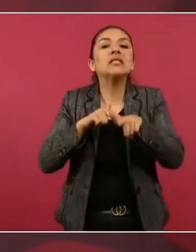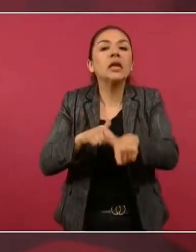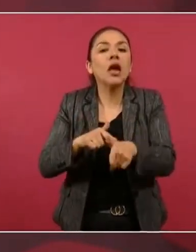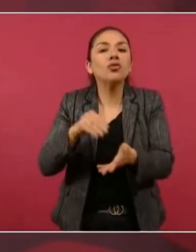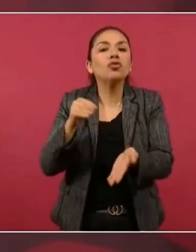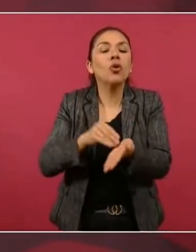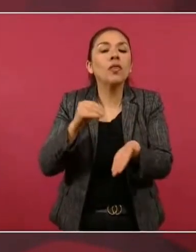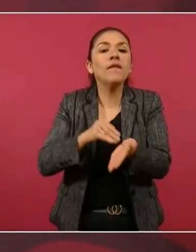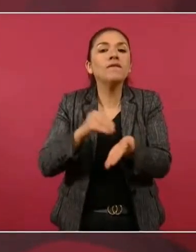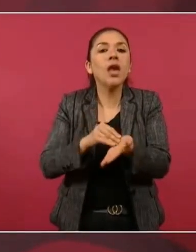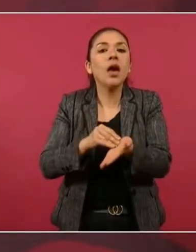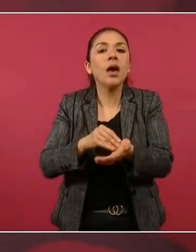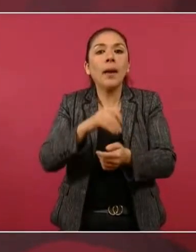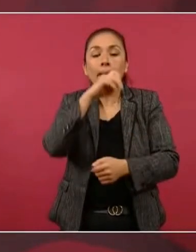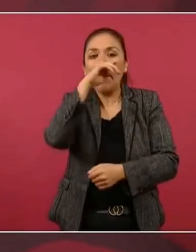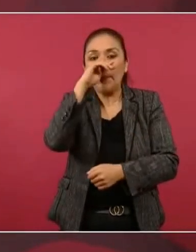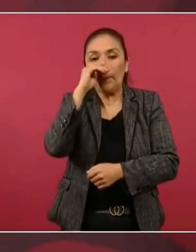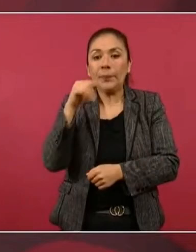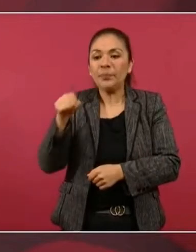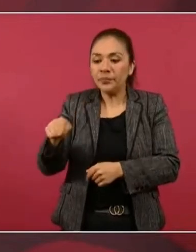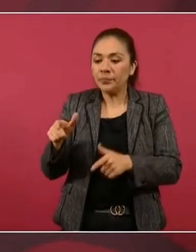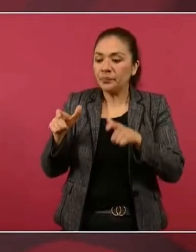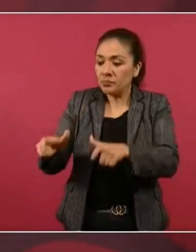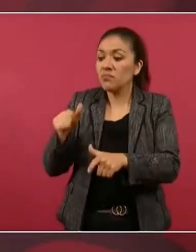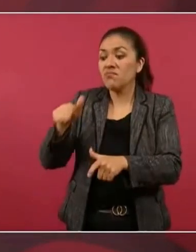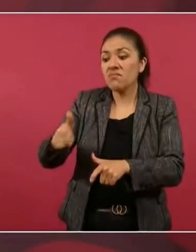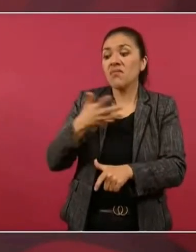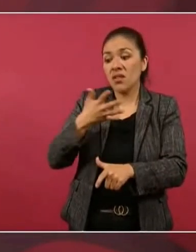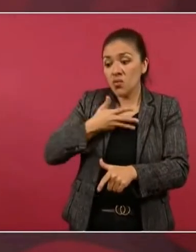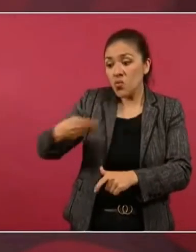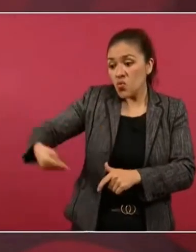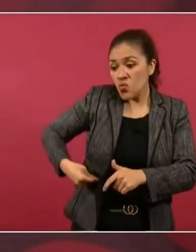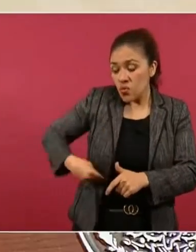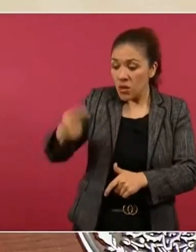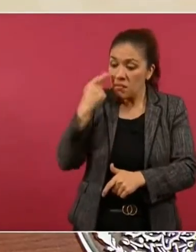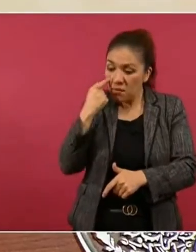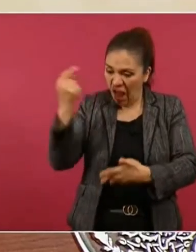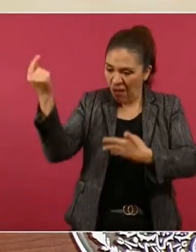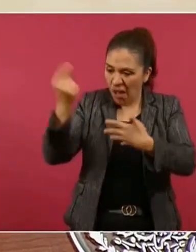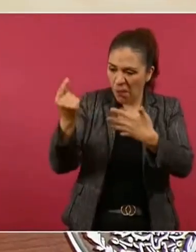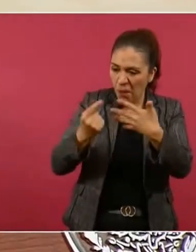manteniendo cargos o